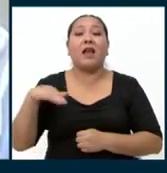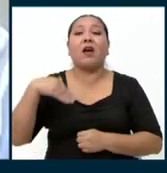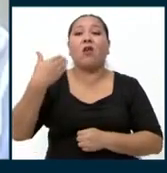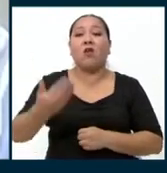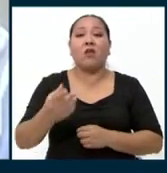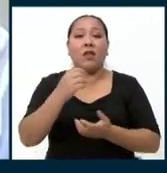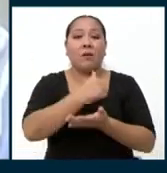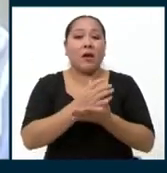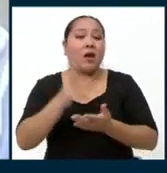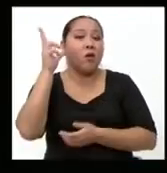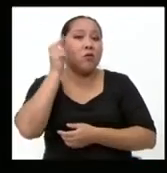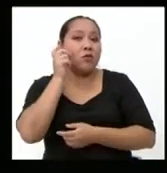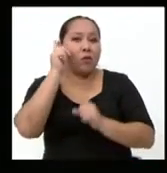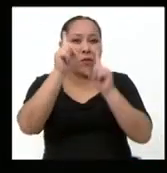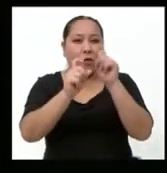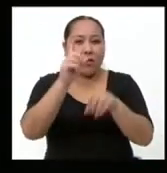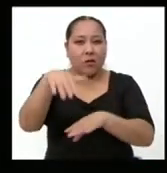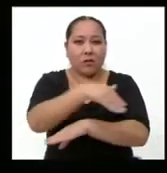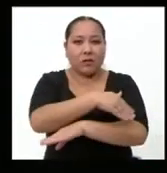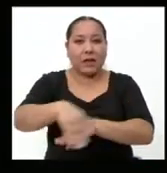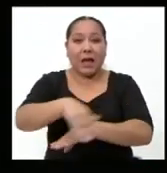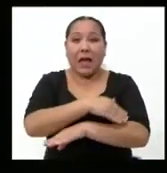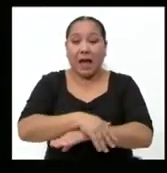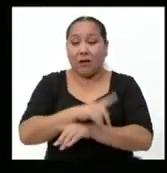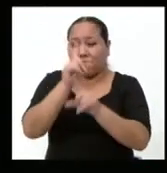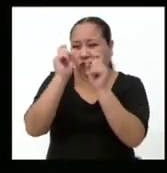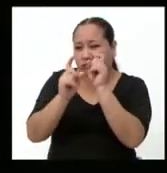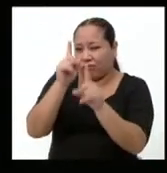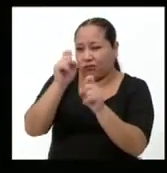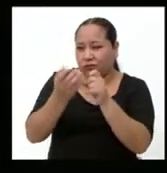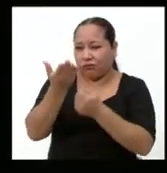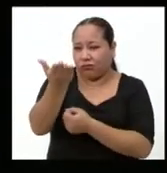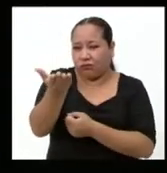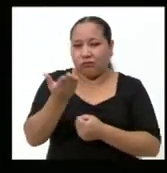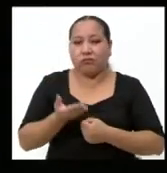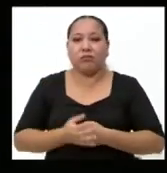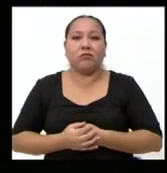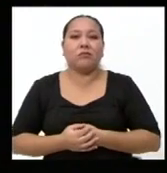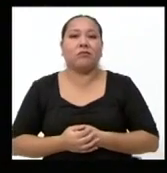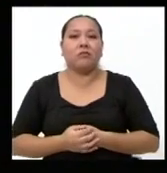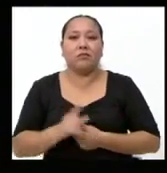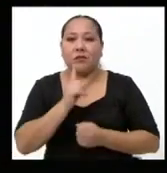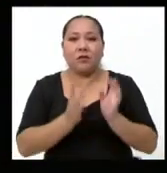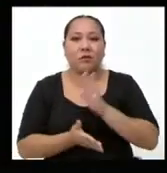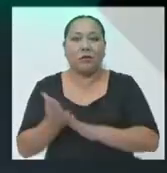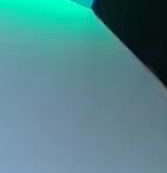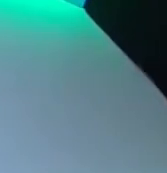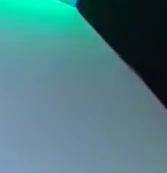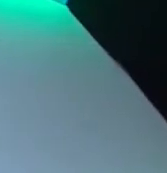bloque escucharemos las preguntas que la gente de la calle quiere hacerle a los candidatos. No se muevan.